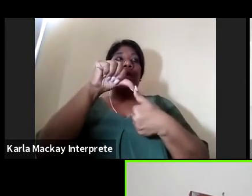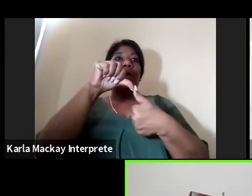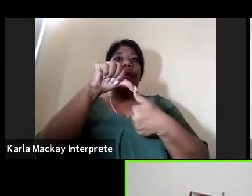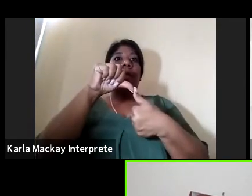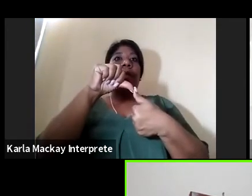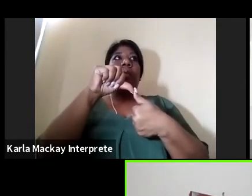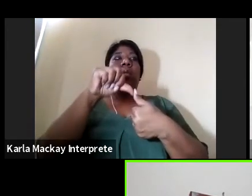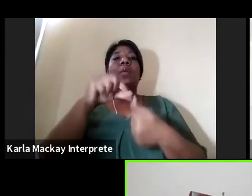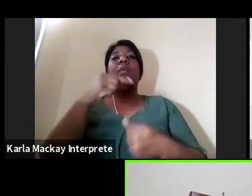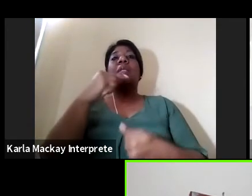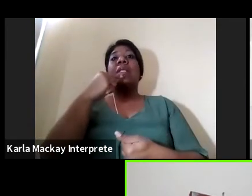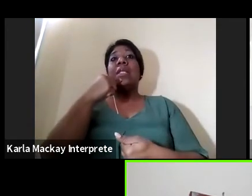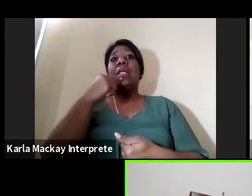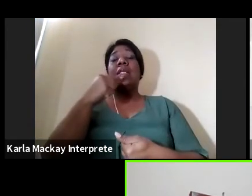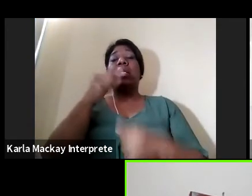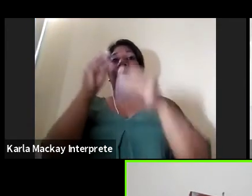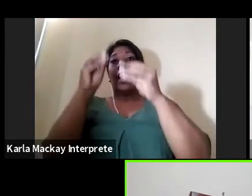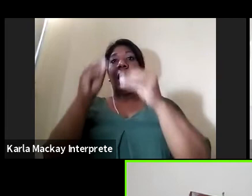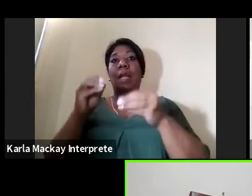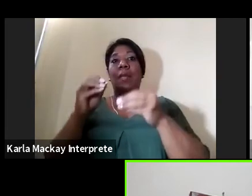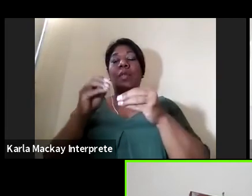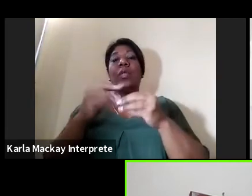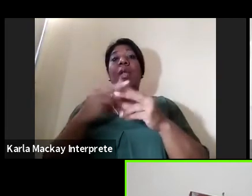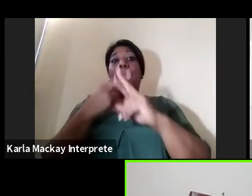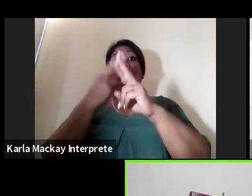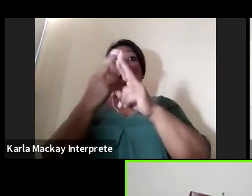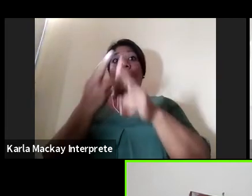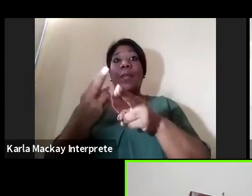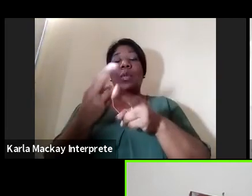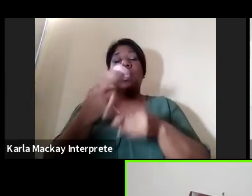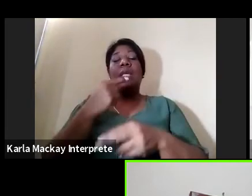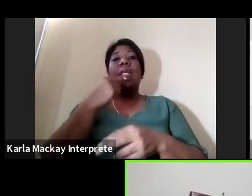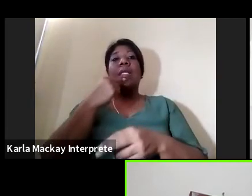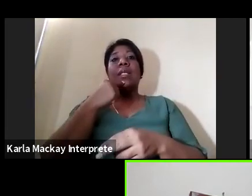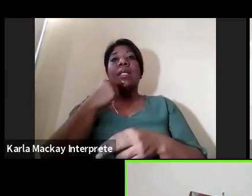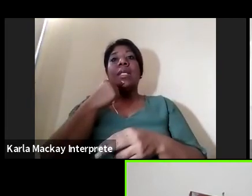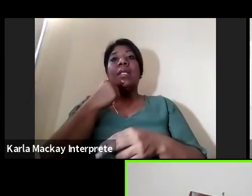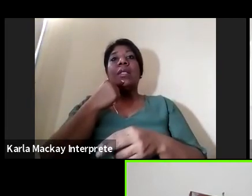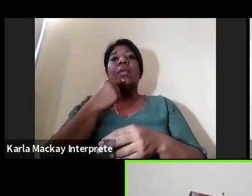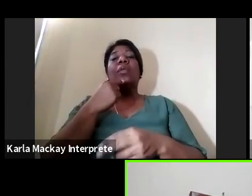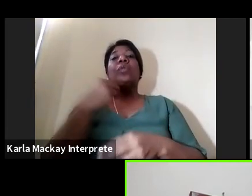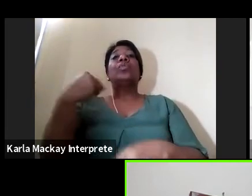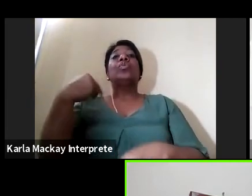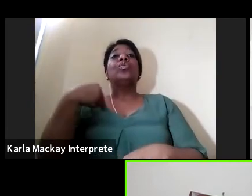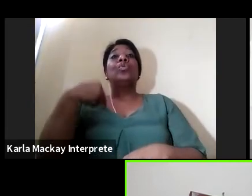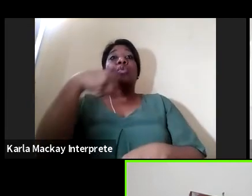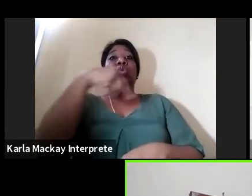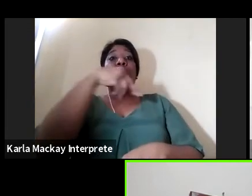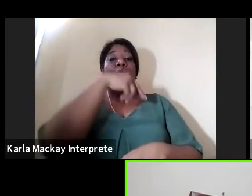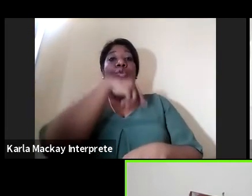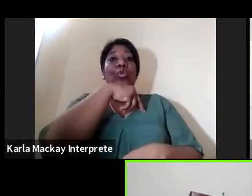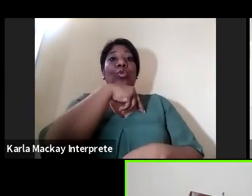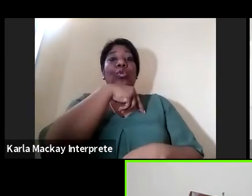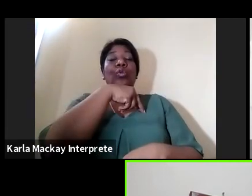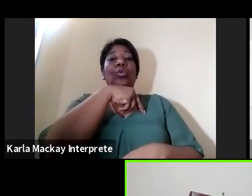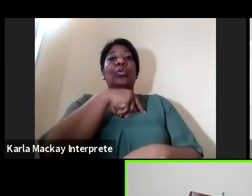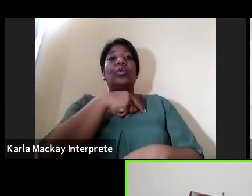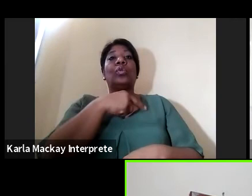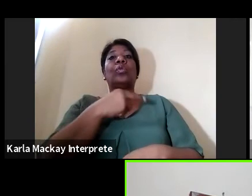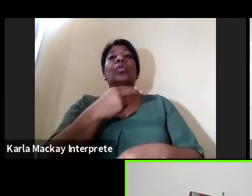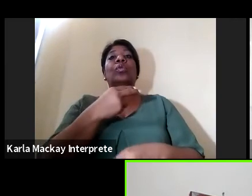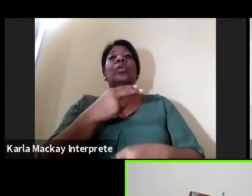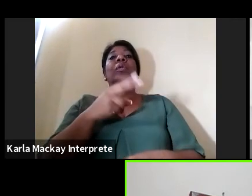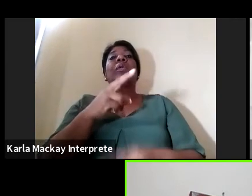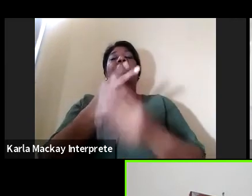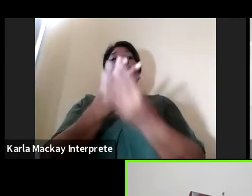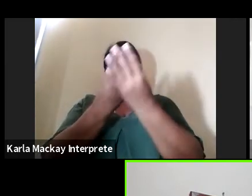contesto un poquito antes que usted conteste nosotros somos la red la red Inca verdad que